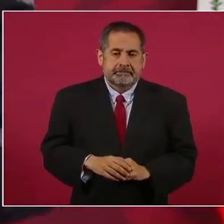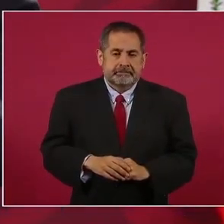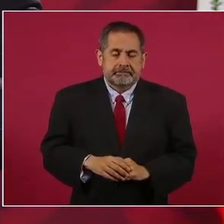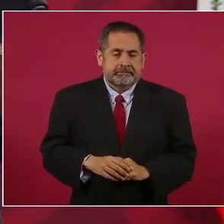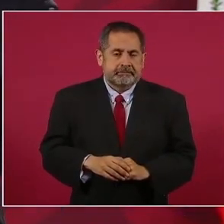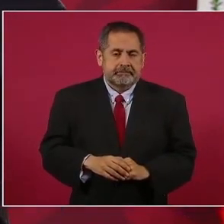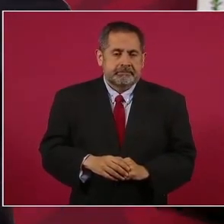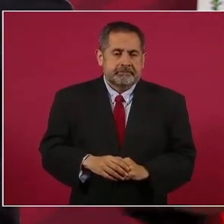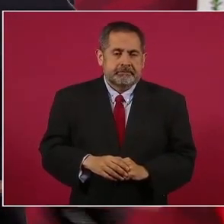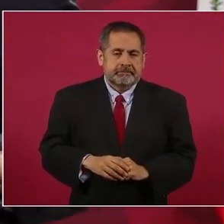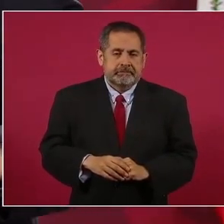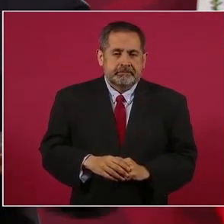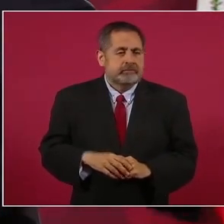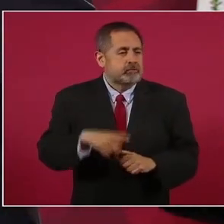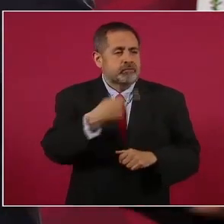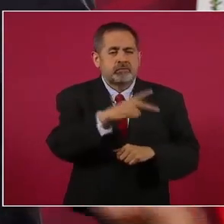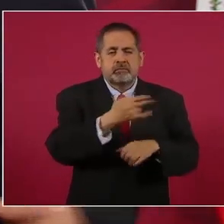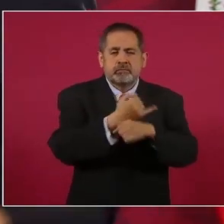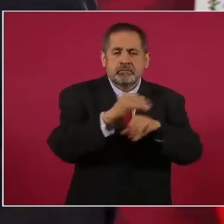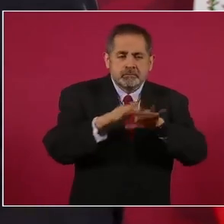de información.